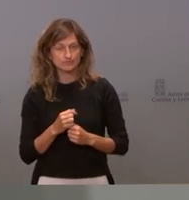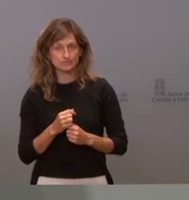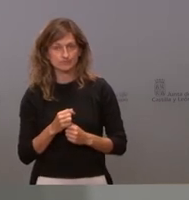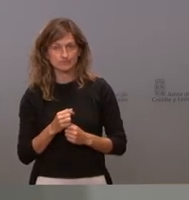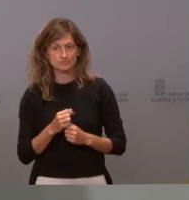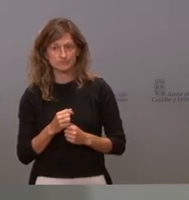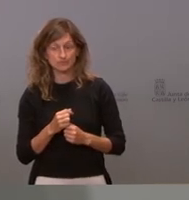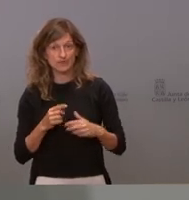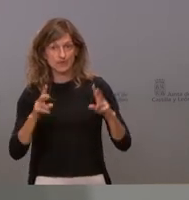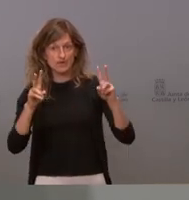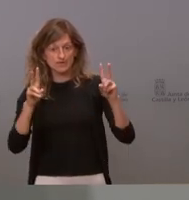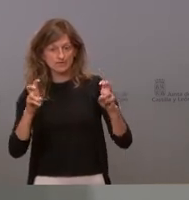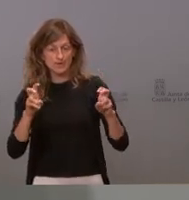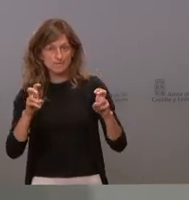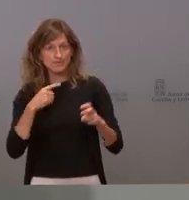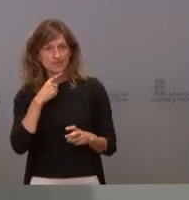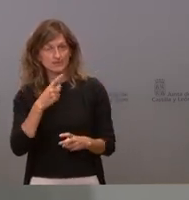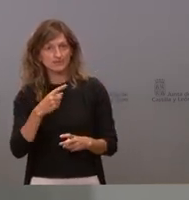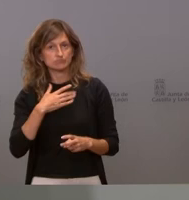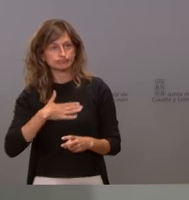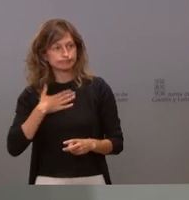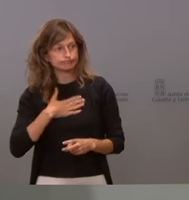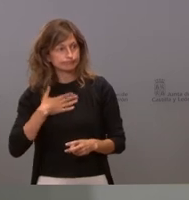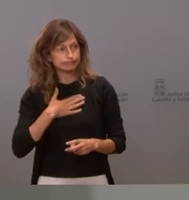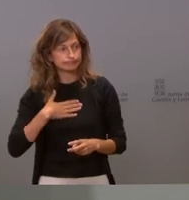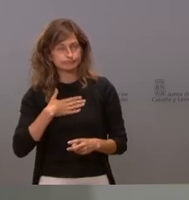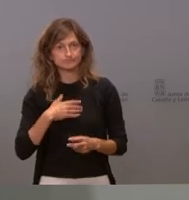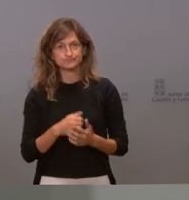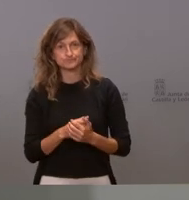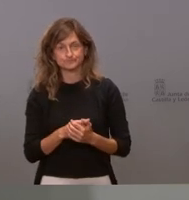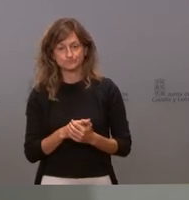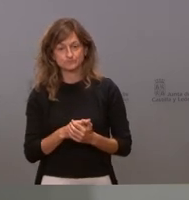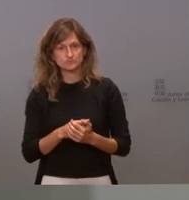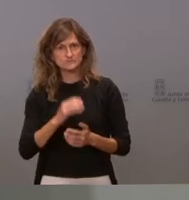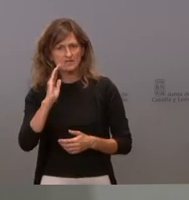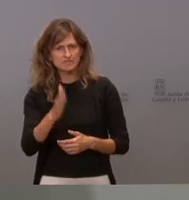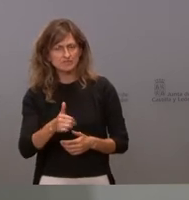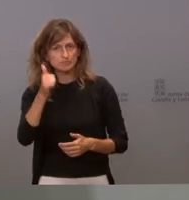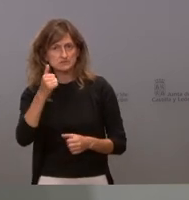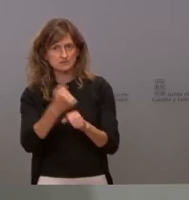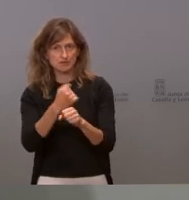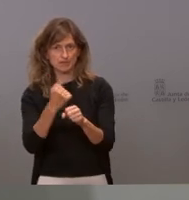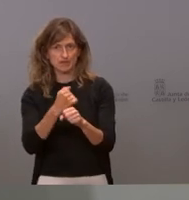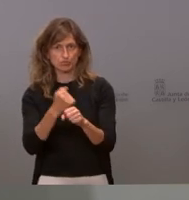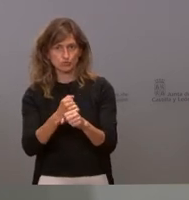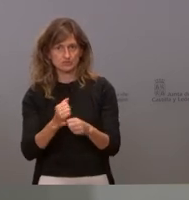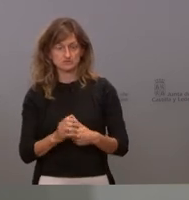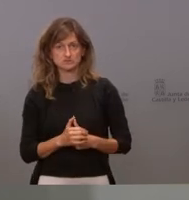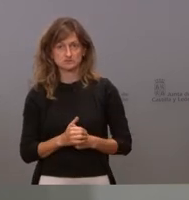manifestar nuestra satisfacción pero lo más importante la satisfacción quien la ha manifestado son los trabajadores los trabajadores